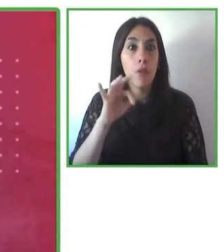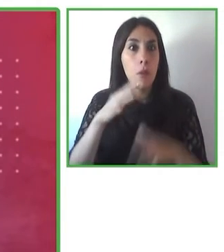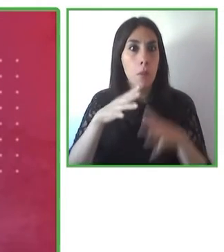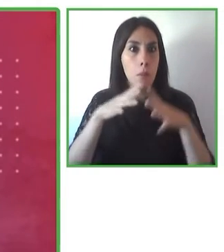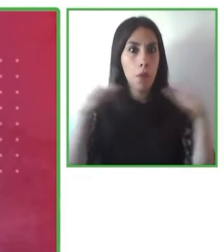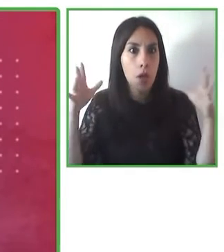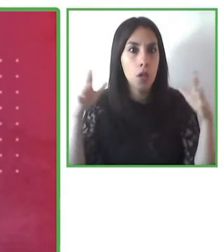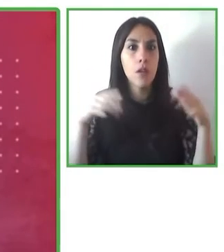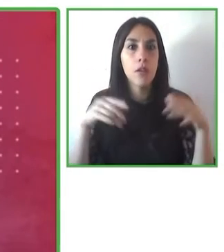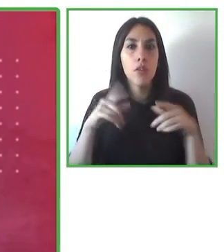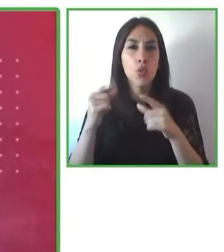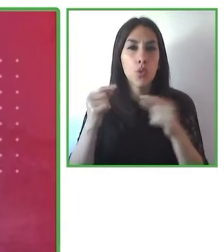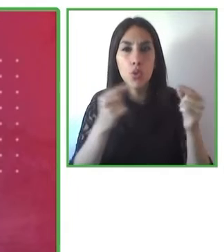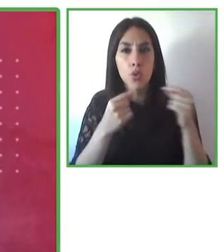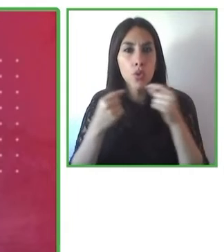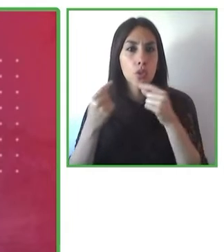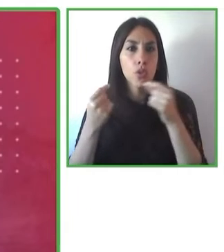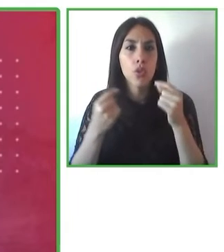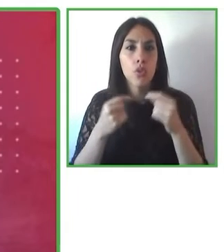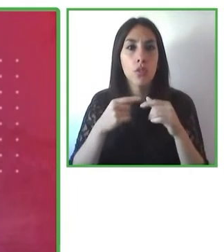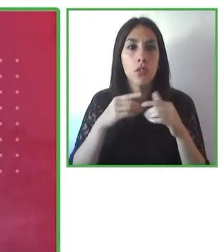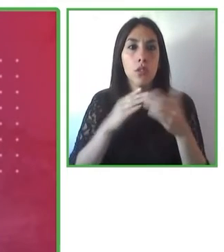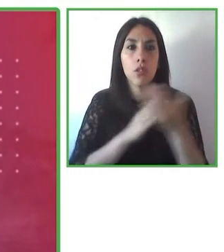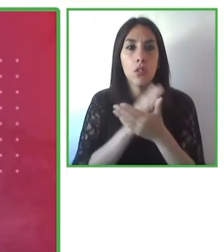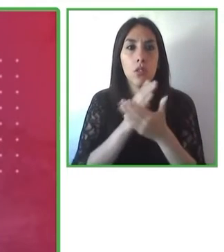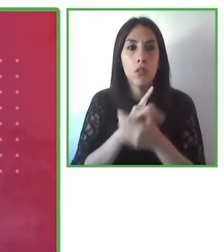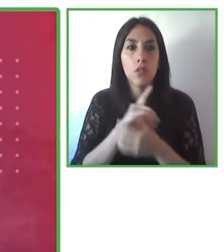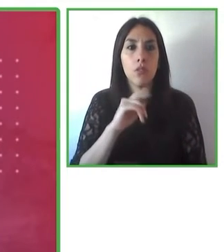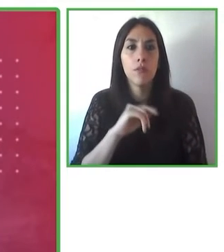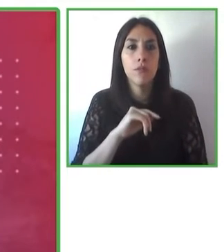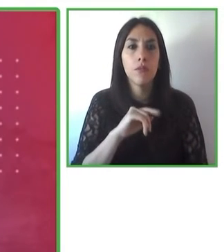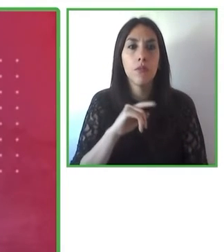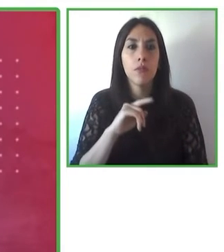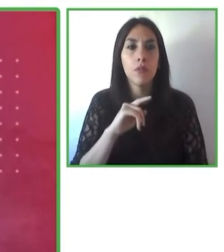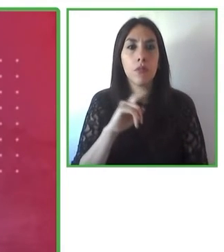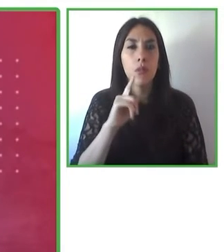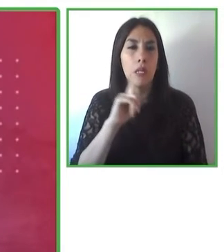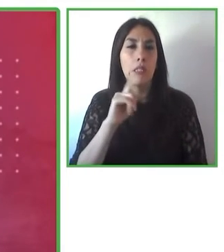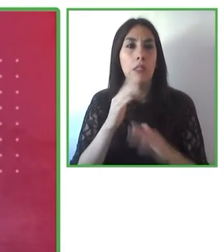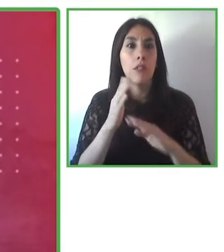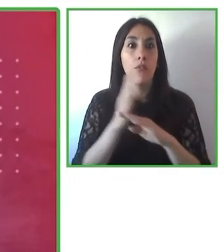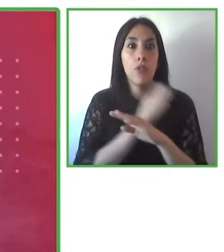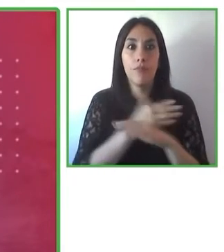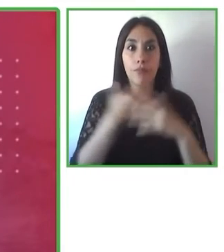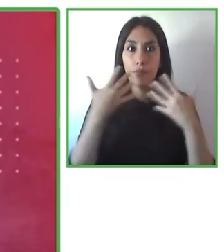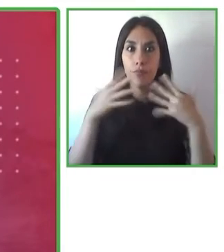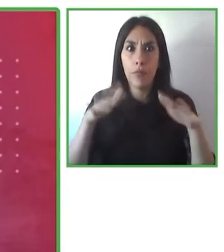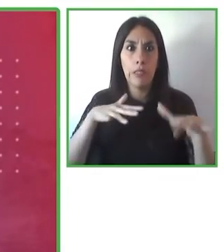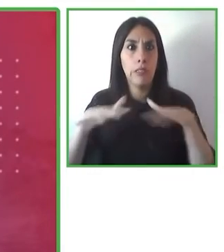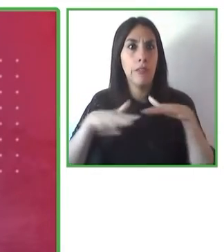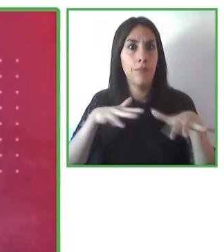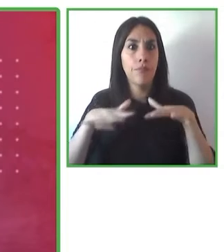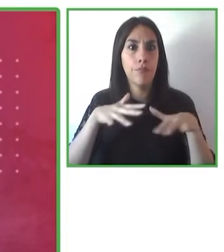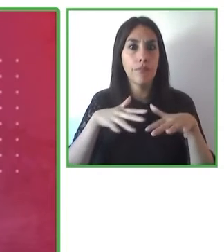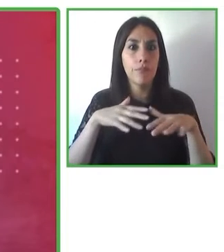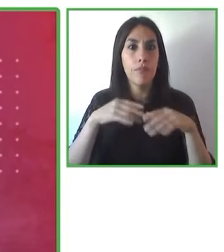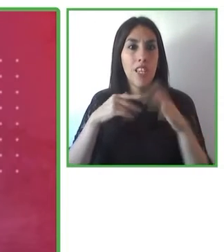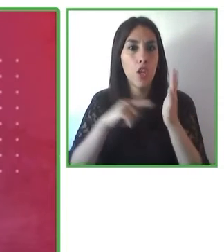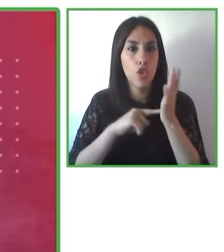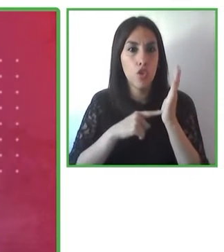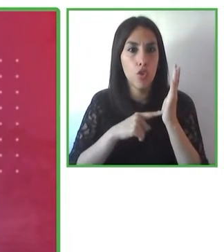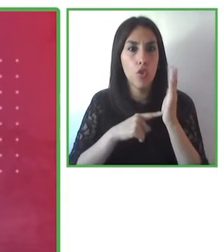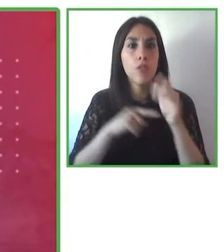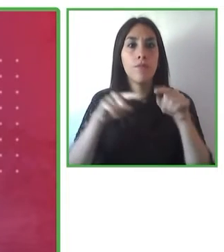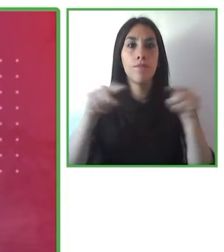en todo nuevo, cuestión que se encara, sea una herramienta digital, sea un espacio físico. Vamos a